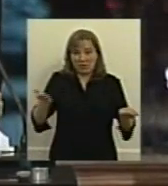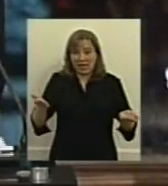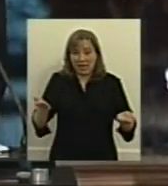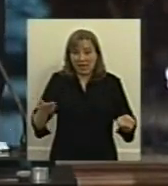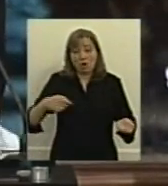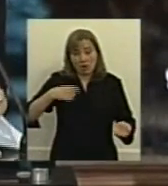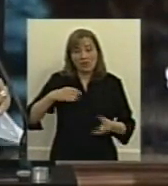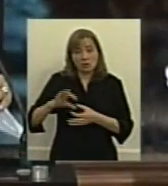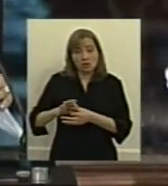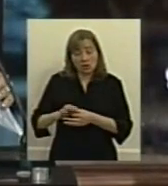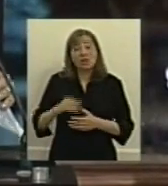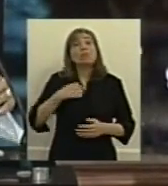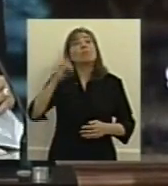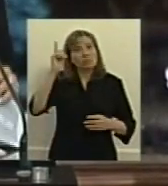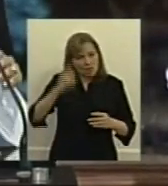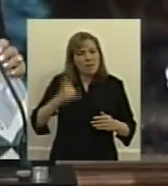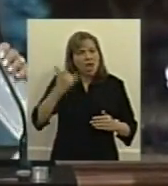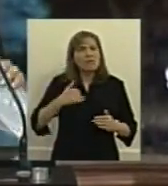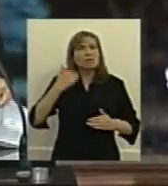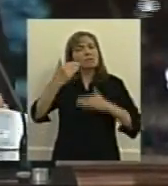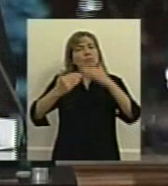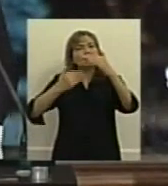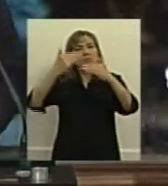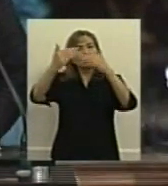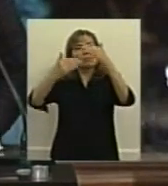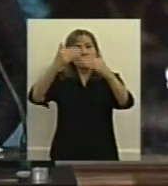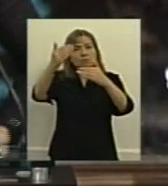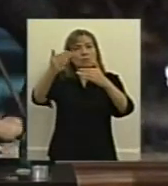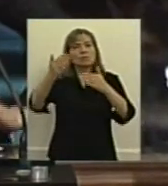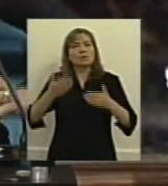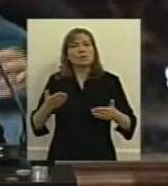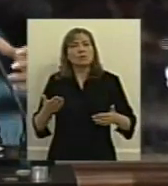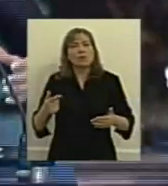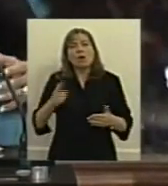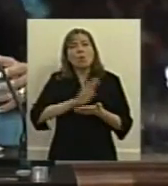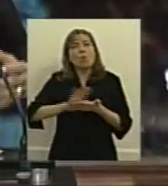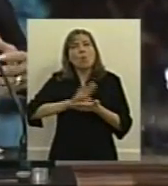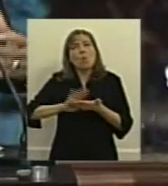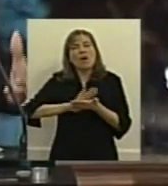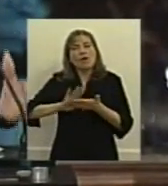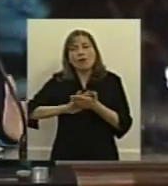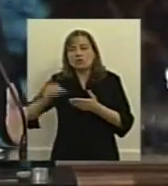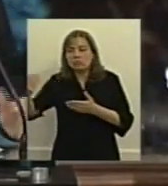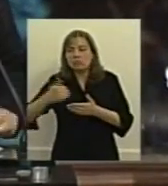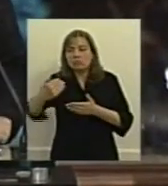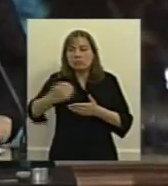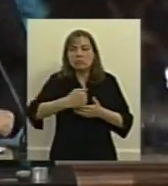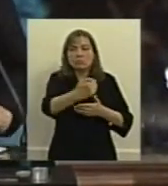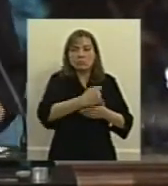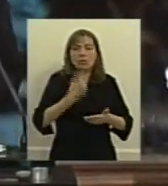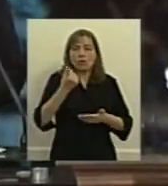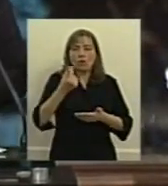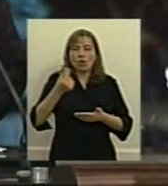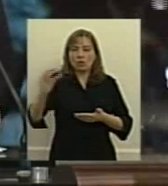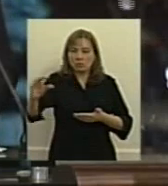una evolución muy importante en la incorporación de fondos a las